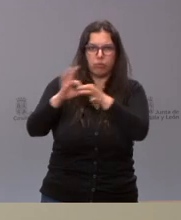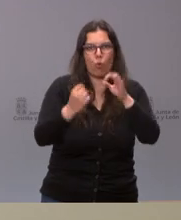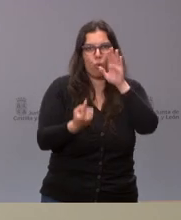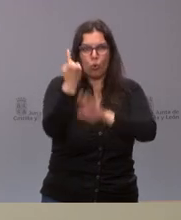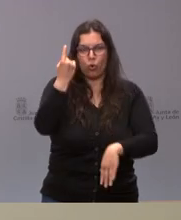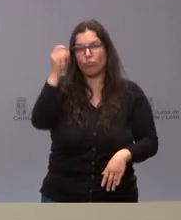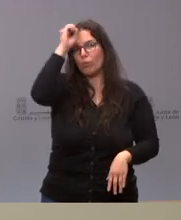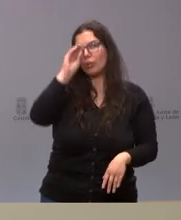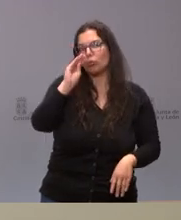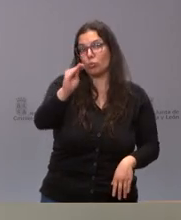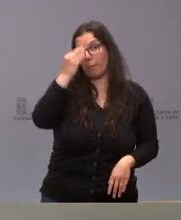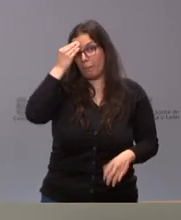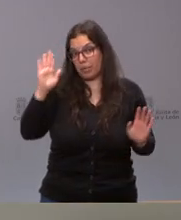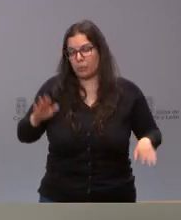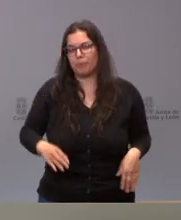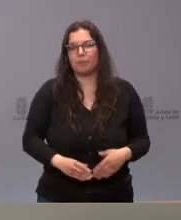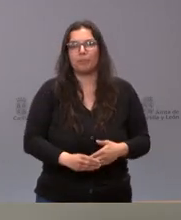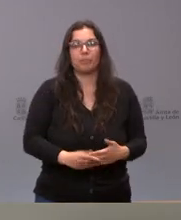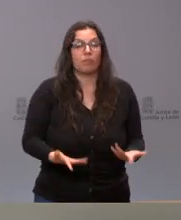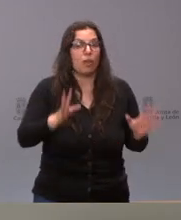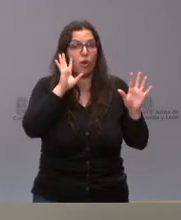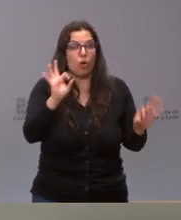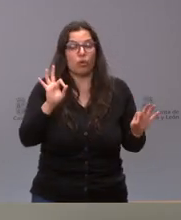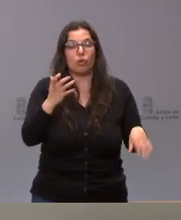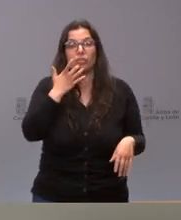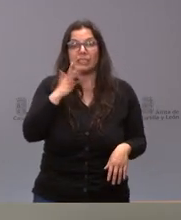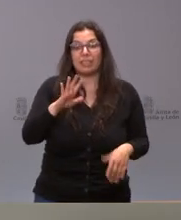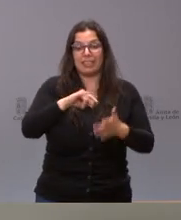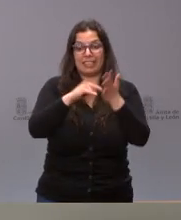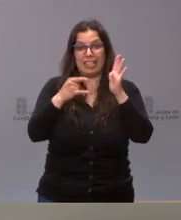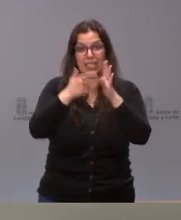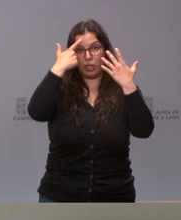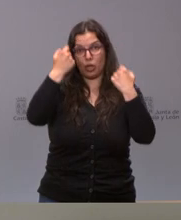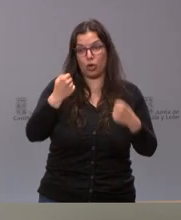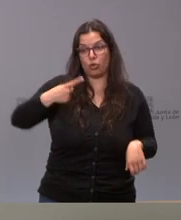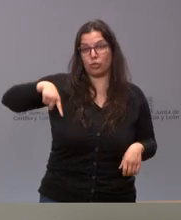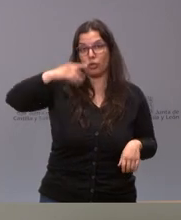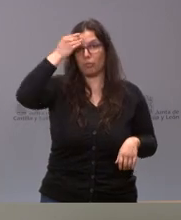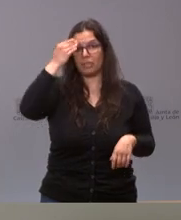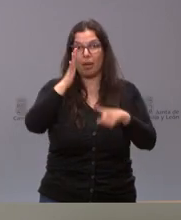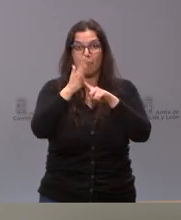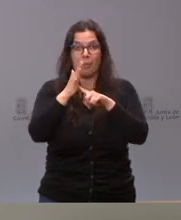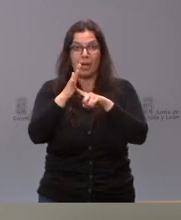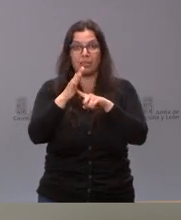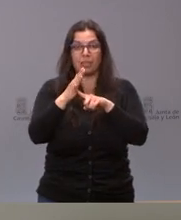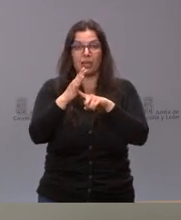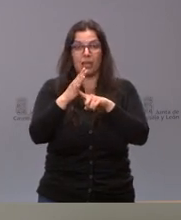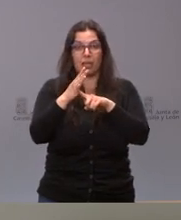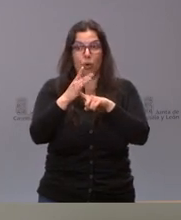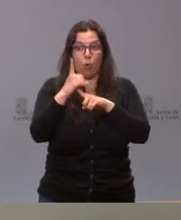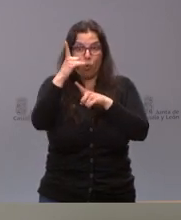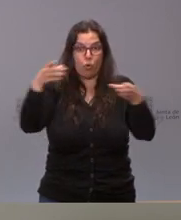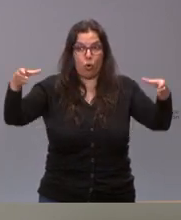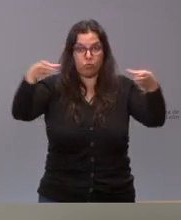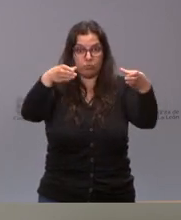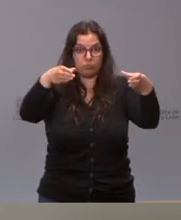al respecto? Gracias Pues naturalmente si los técnicos entienden que forma parte de la misma unidad pues